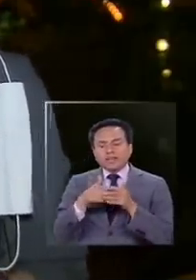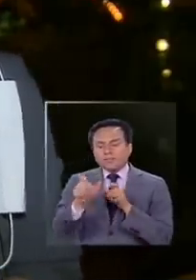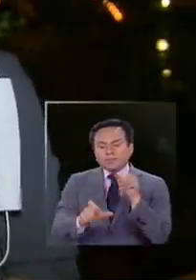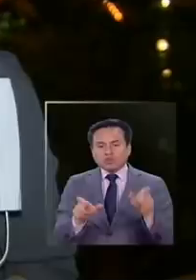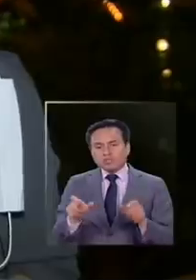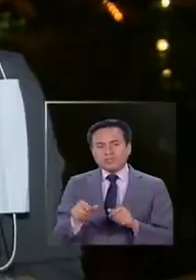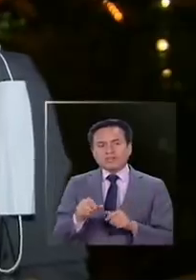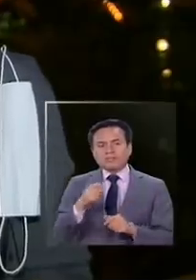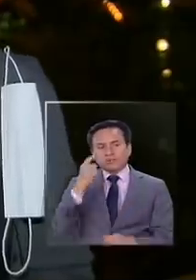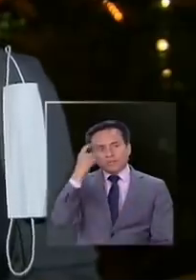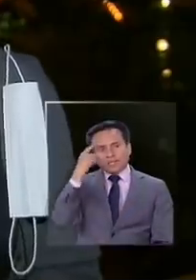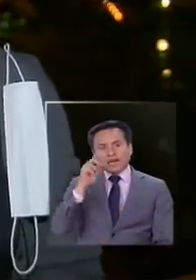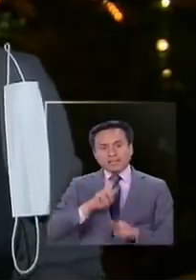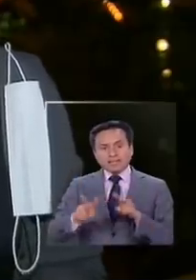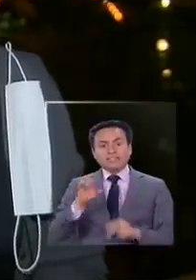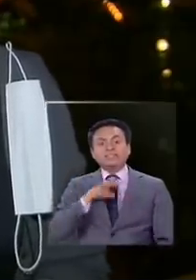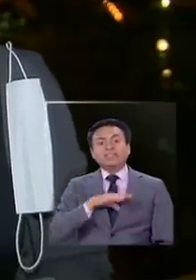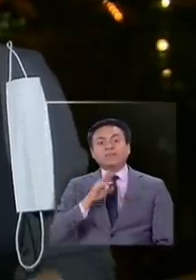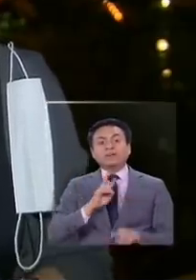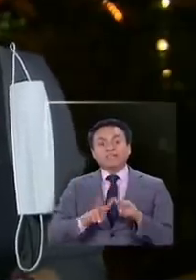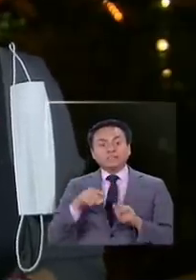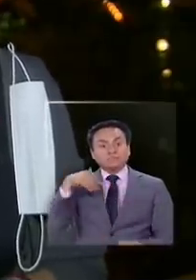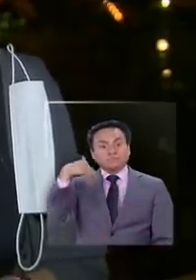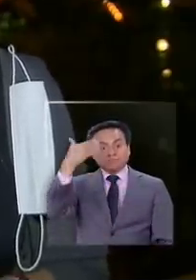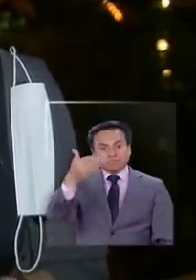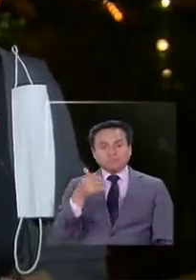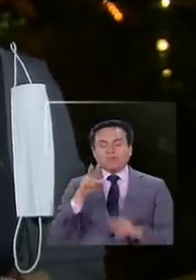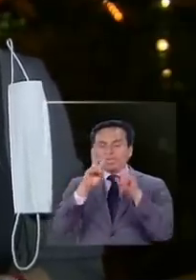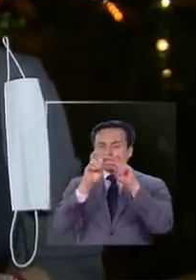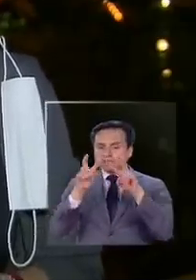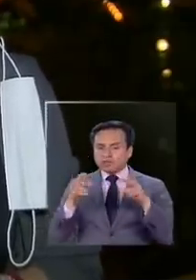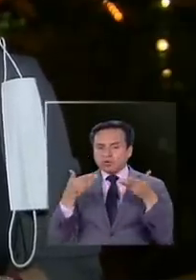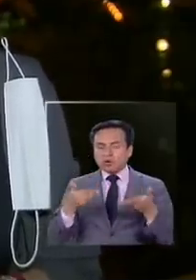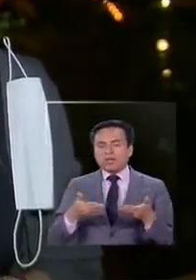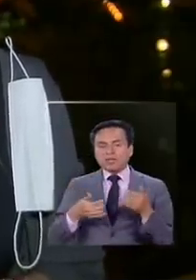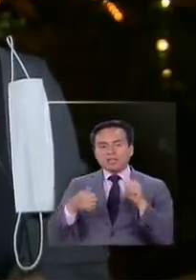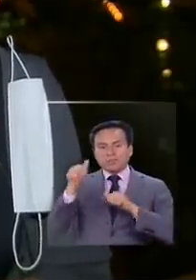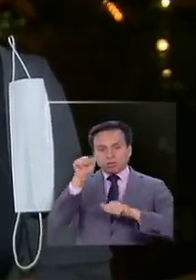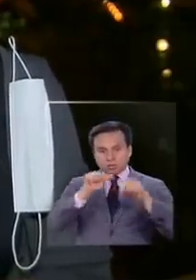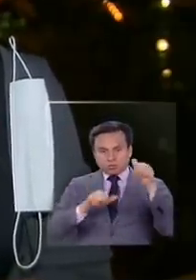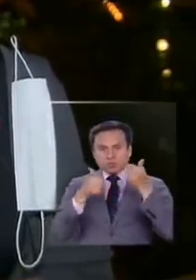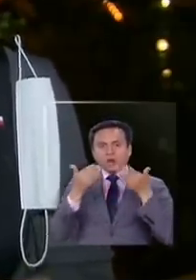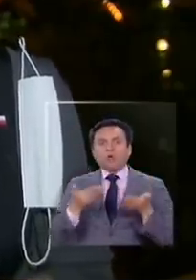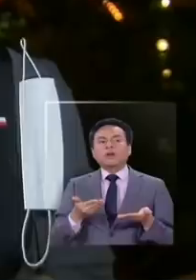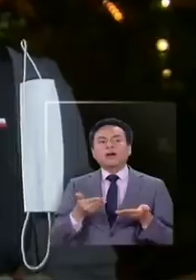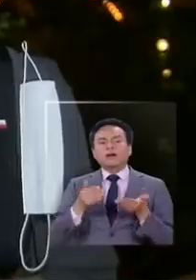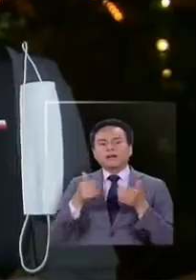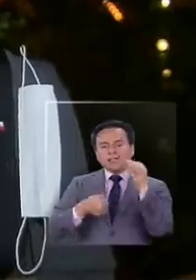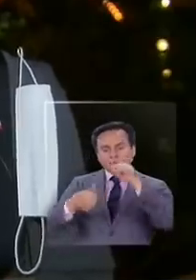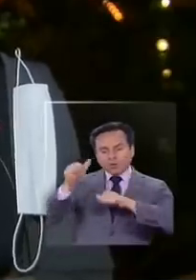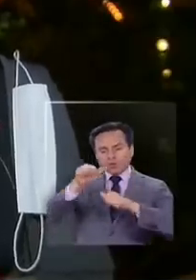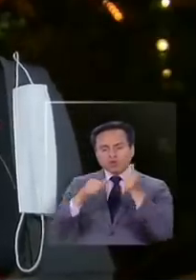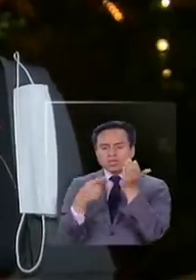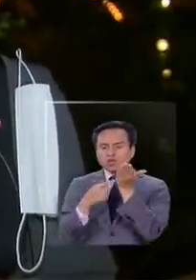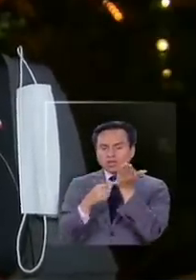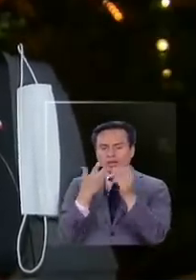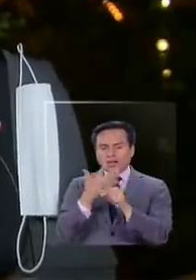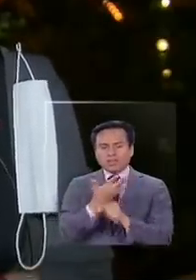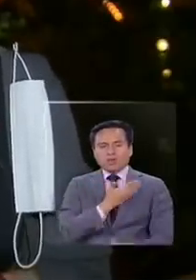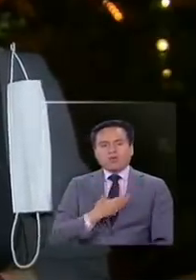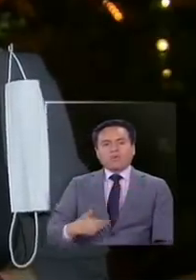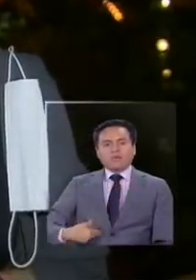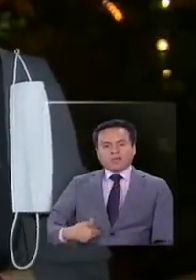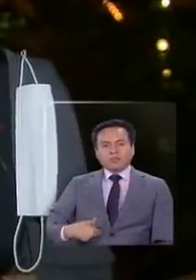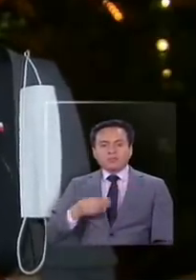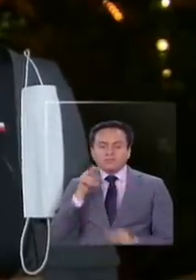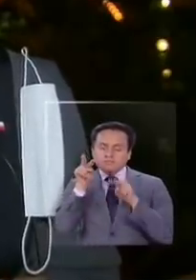personas. ¿Piensa implementar esto en Chile usted? Eso es algo que está analizando también el laboratorio. Hay un laboratorio de tecnología en el gobierno que